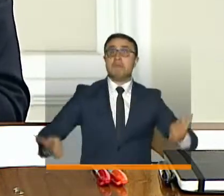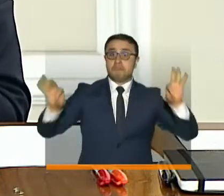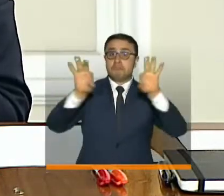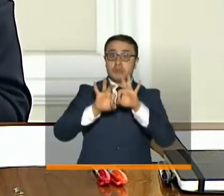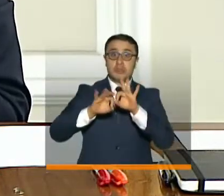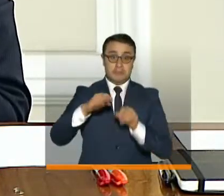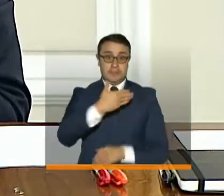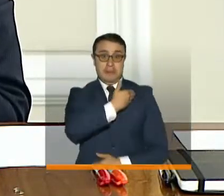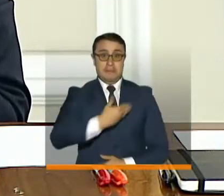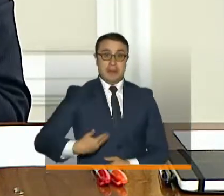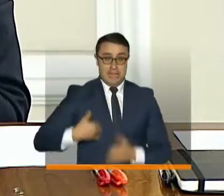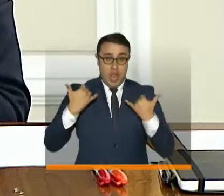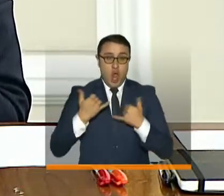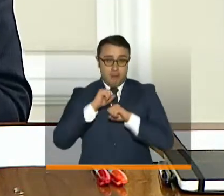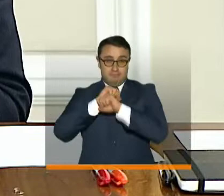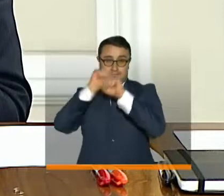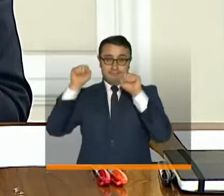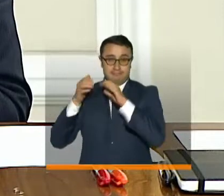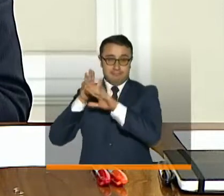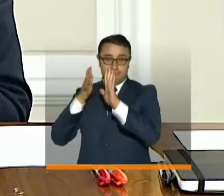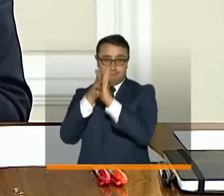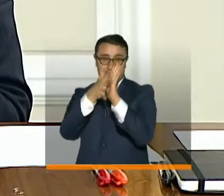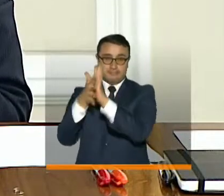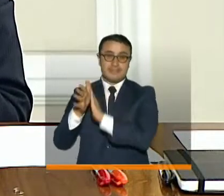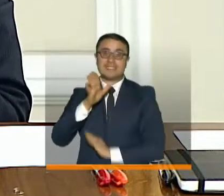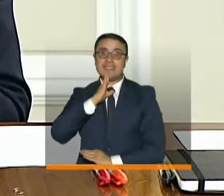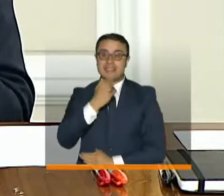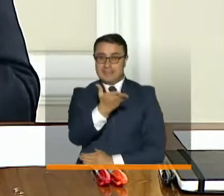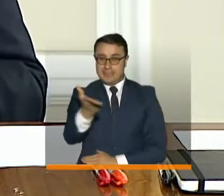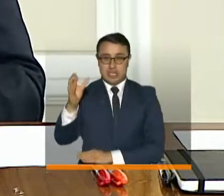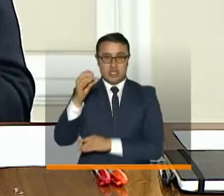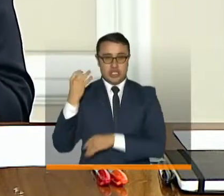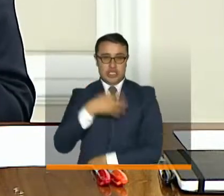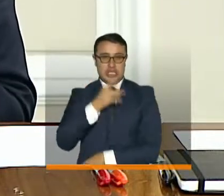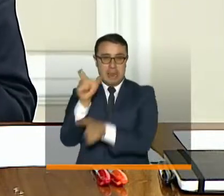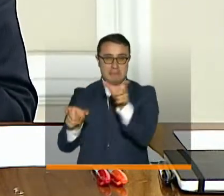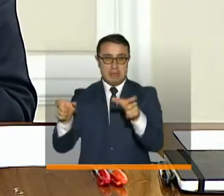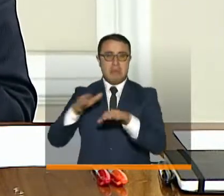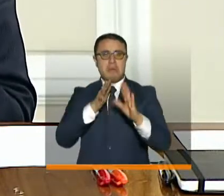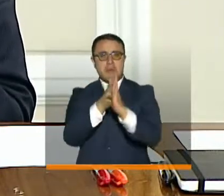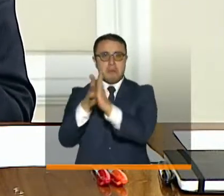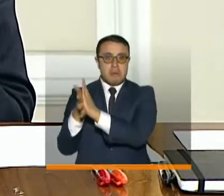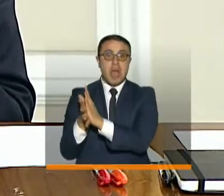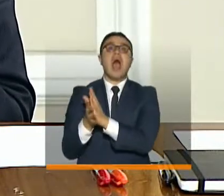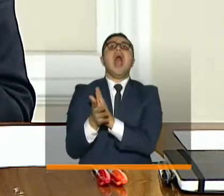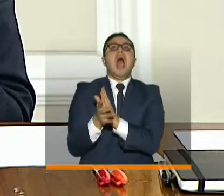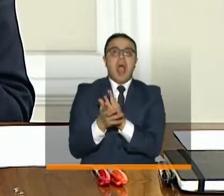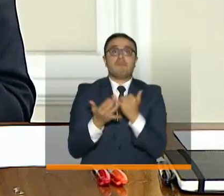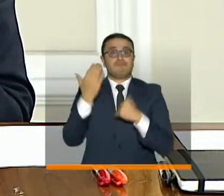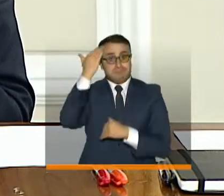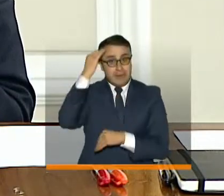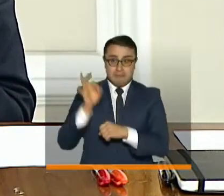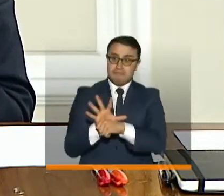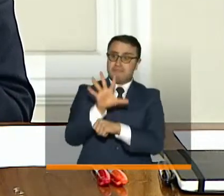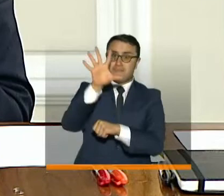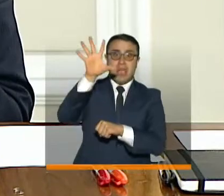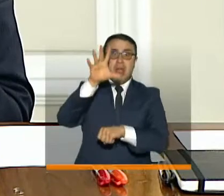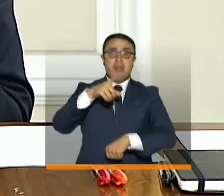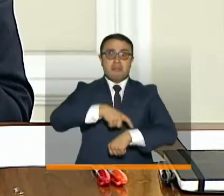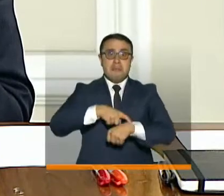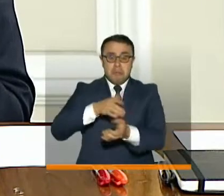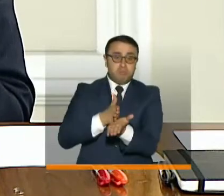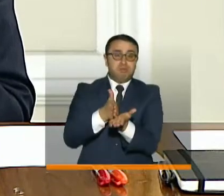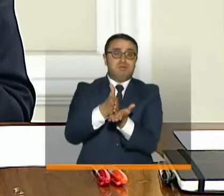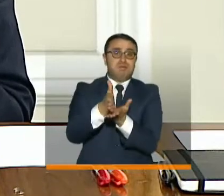mañana el presidente Sebastián Piñera, hablándole al pueblo de Chile. Sabemos que esta pandemia va a estar por un periodo más largo del que todos